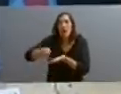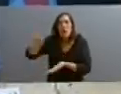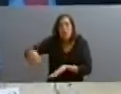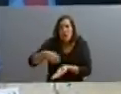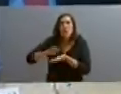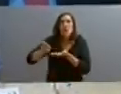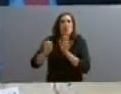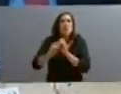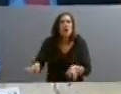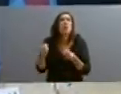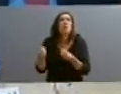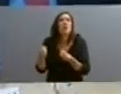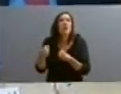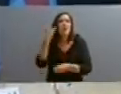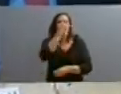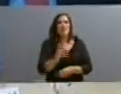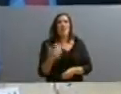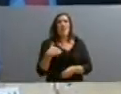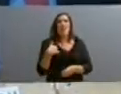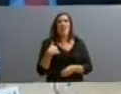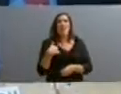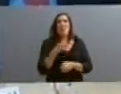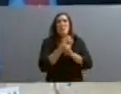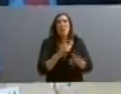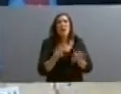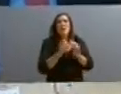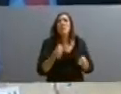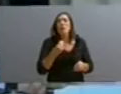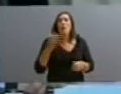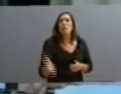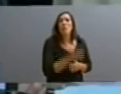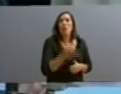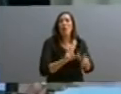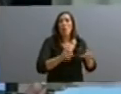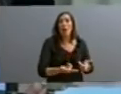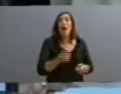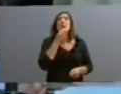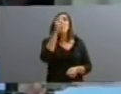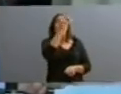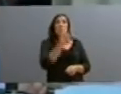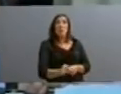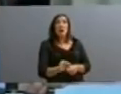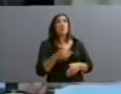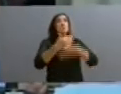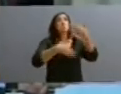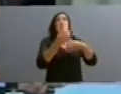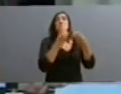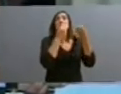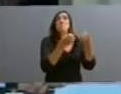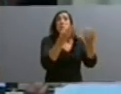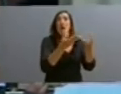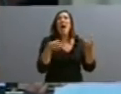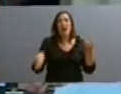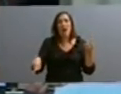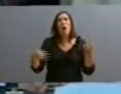endeudaba mal porque el país iba mal y porque no producía. Cuando el país le va bien, también el sector privado puede